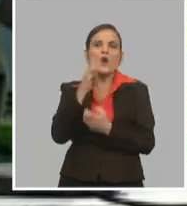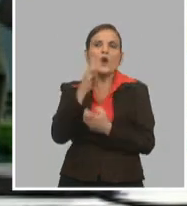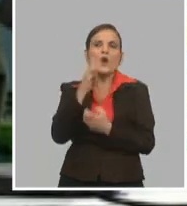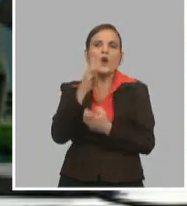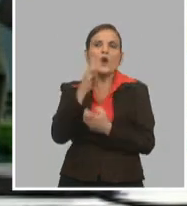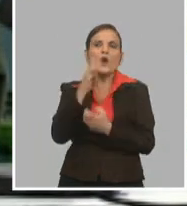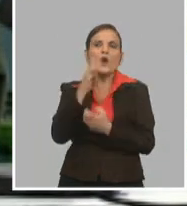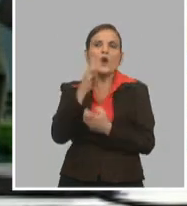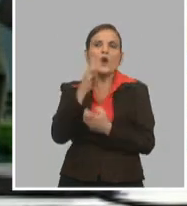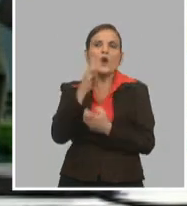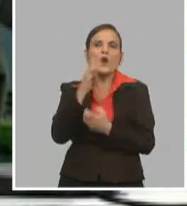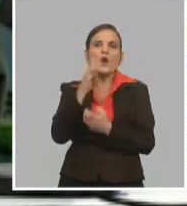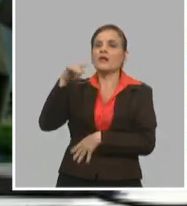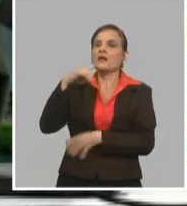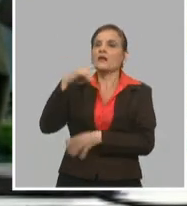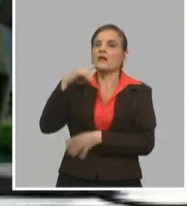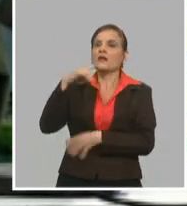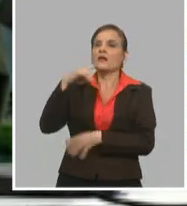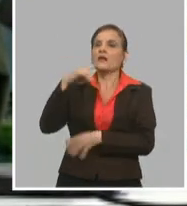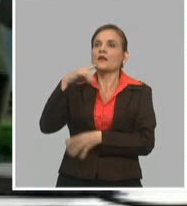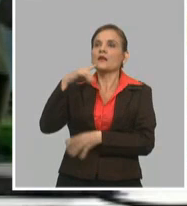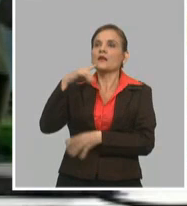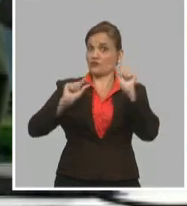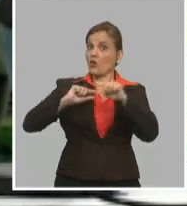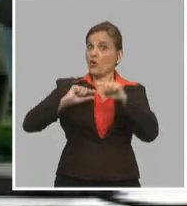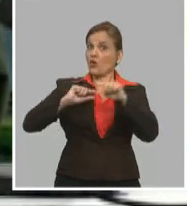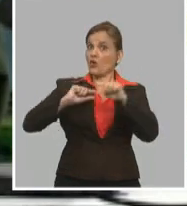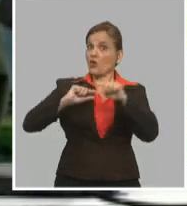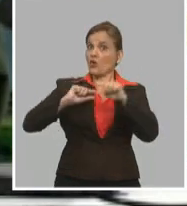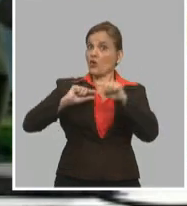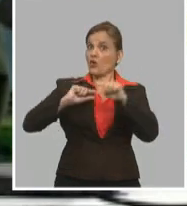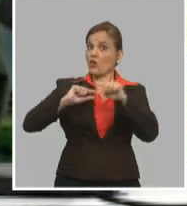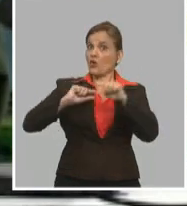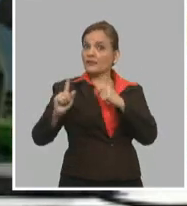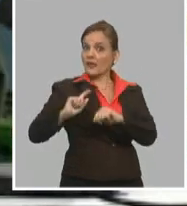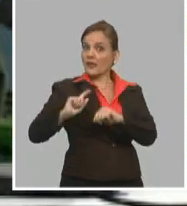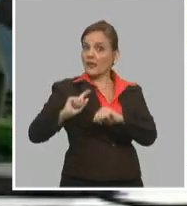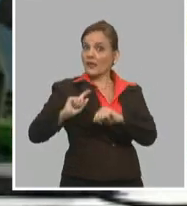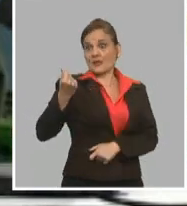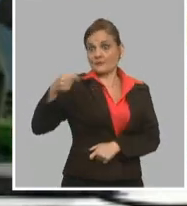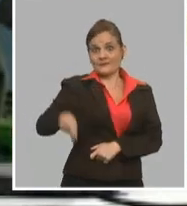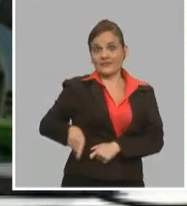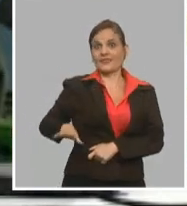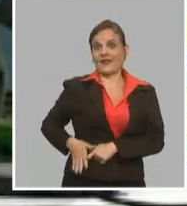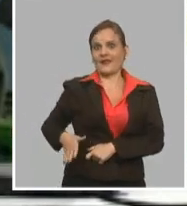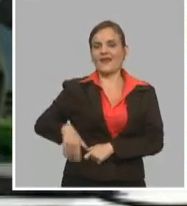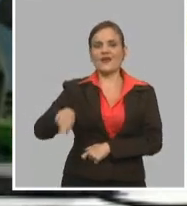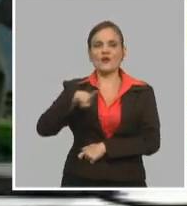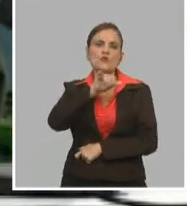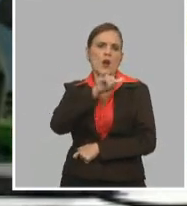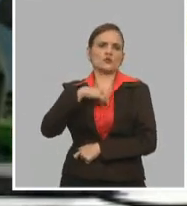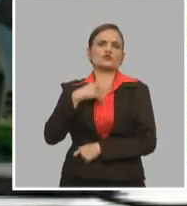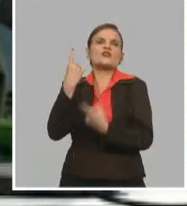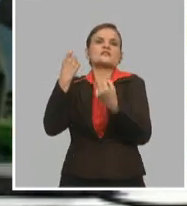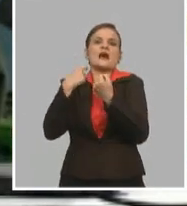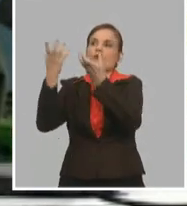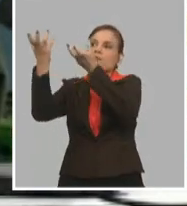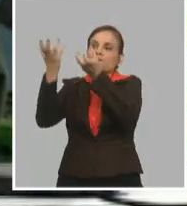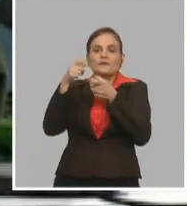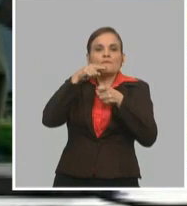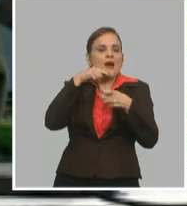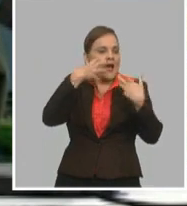porque Montañés necesita vender sus producciones y nosotros las necesitamos en esta etapa. Te puedo decir que en estos momentos estamos